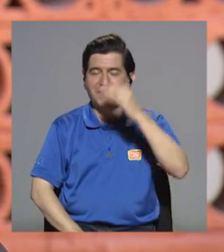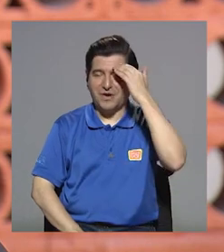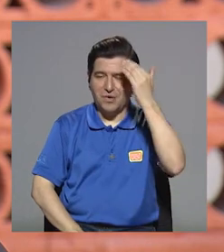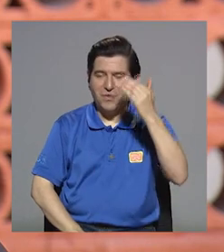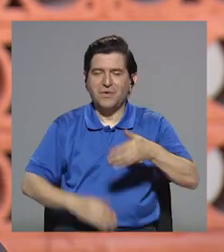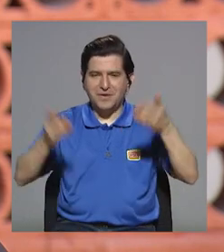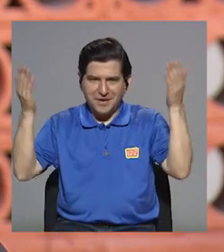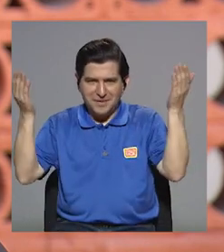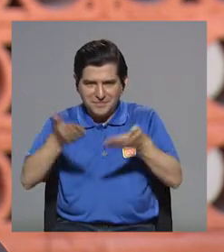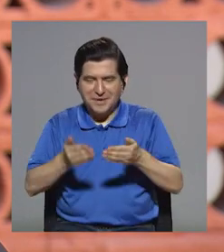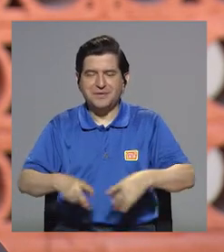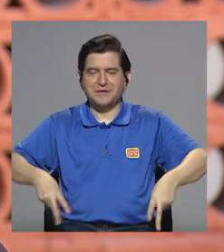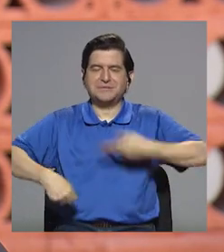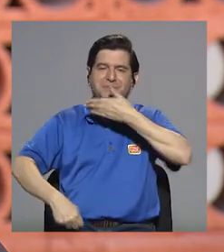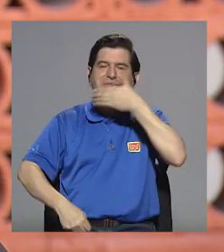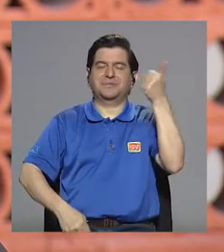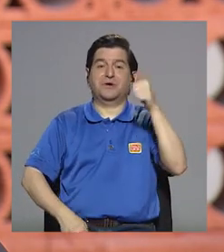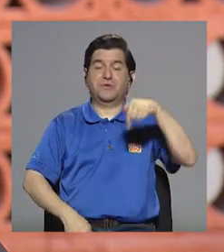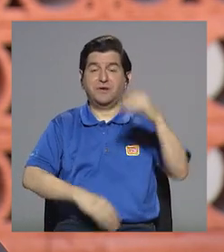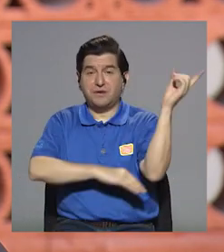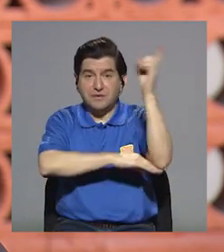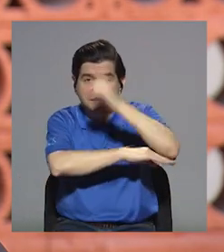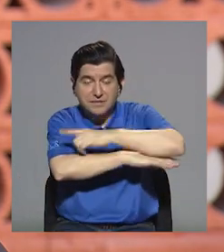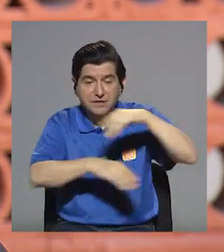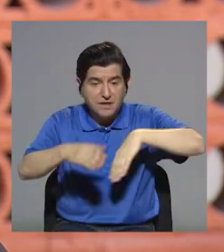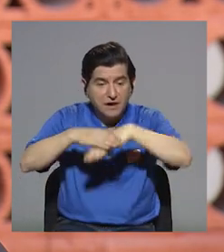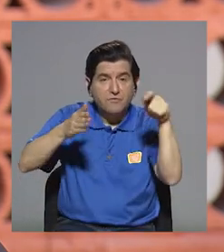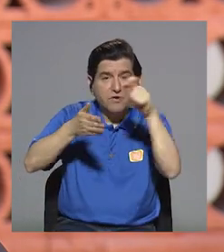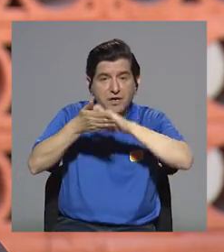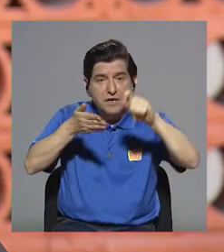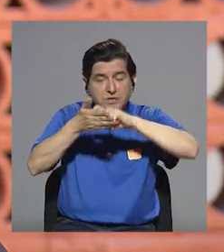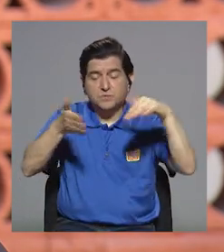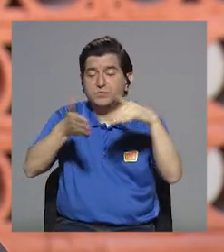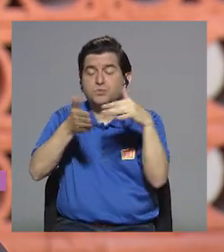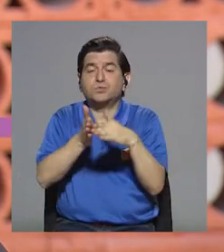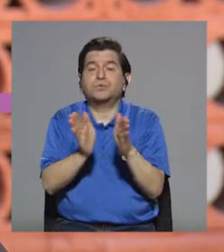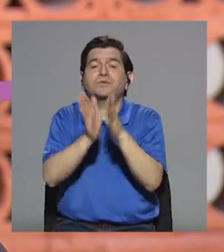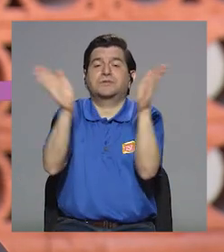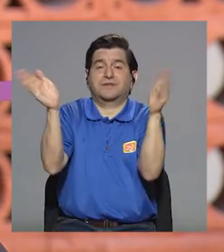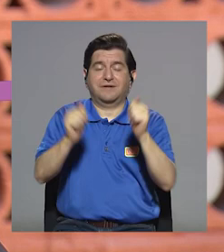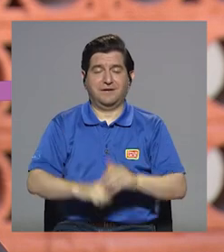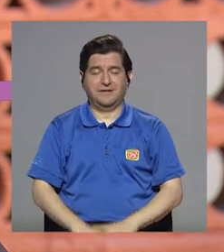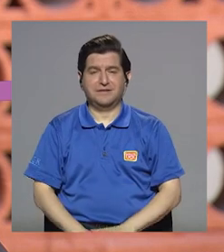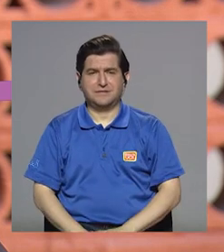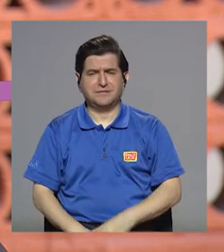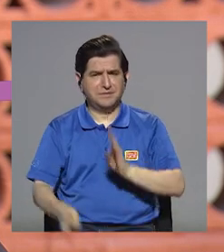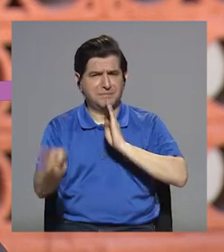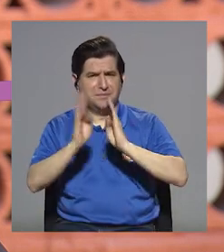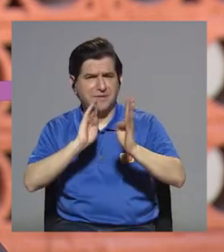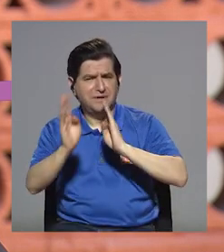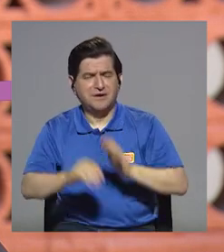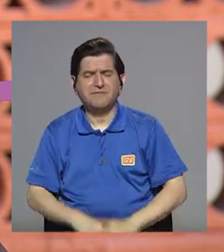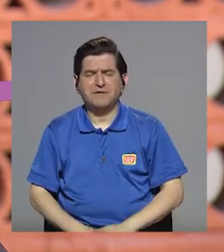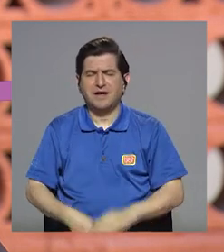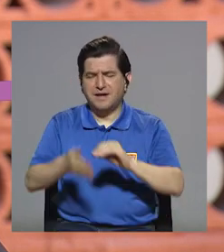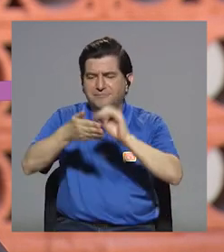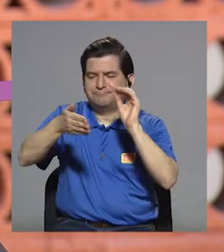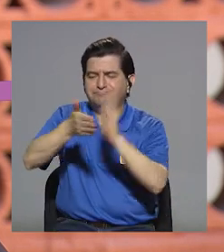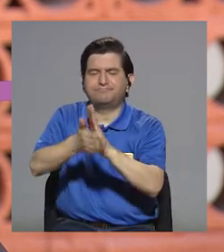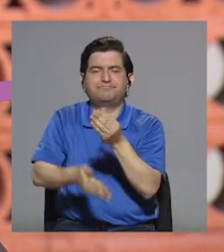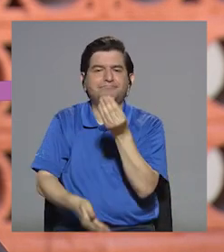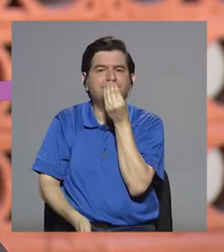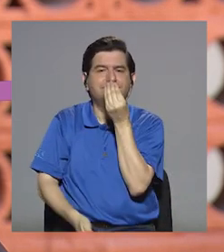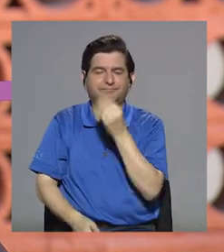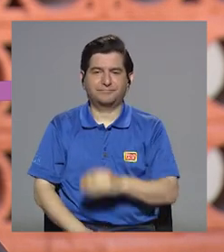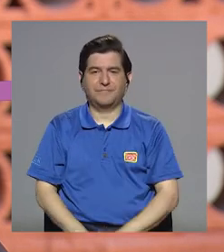Hola, bienvenidos a Vivir Mejor. Hoy estamos en las afueras de la Escuela de Estudios Generales y vamos a conversar acerca del etiquetado